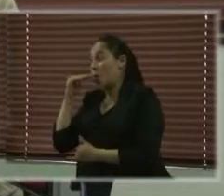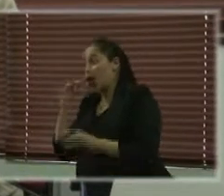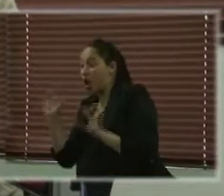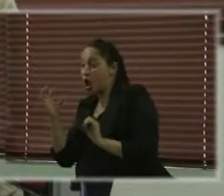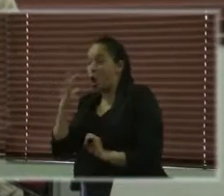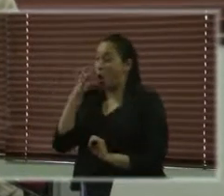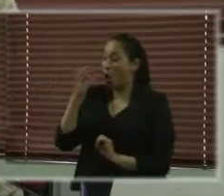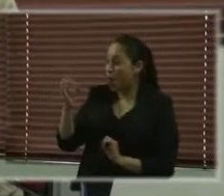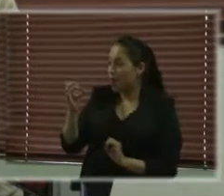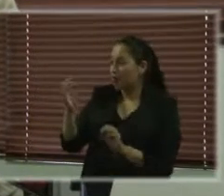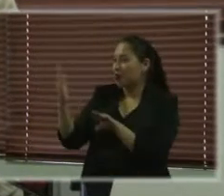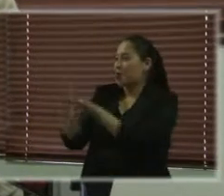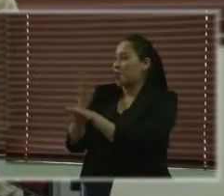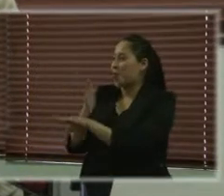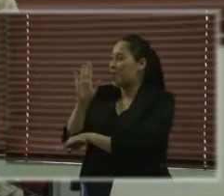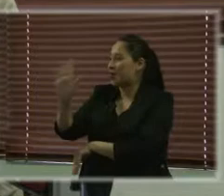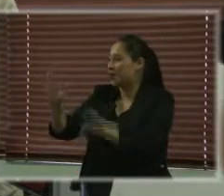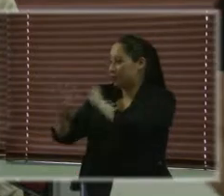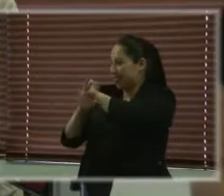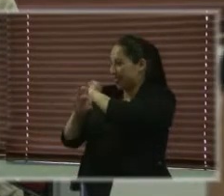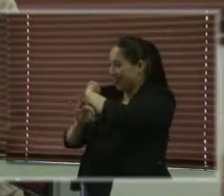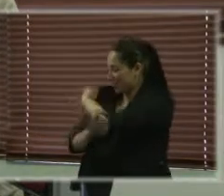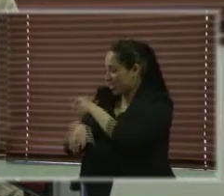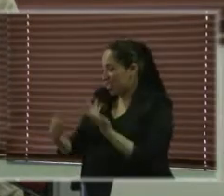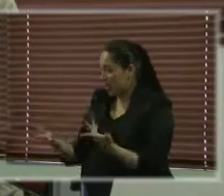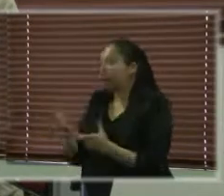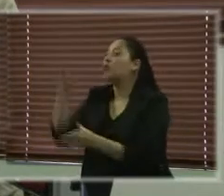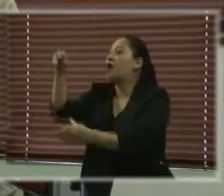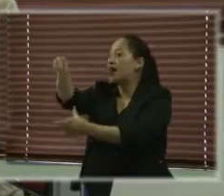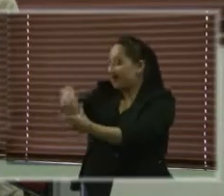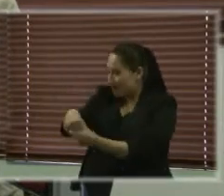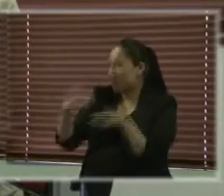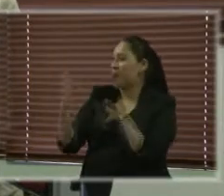esa práctica ya sistematizada dentro del hospital psiquiátrico.